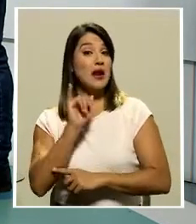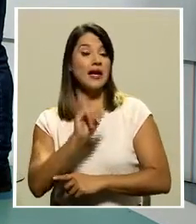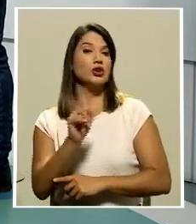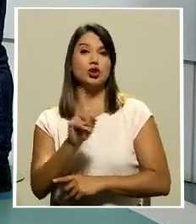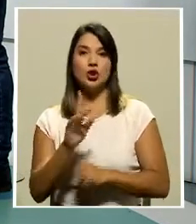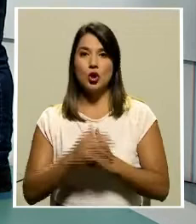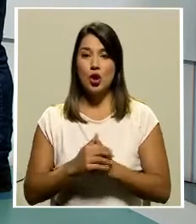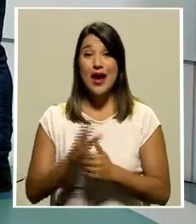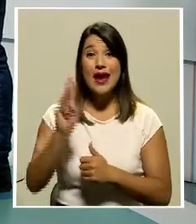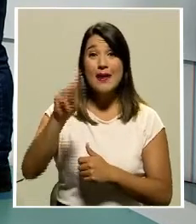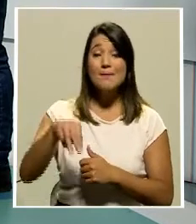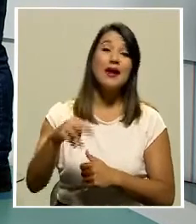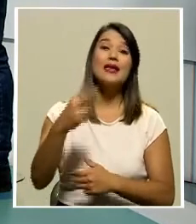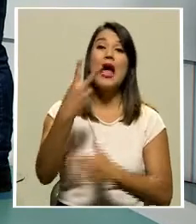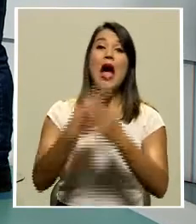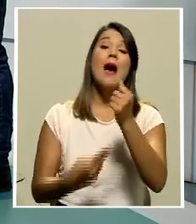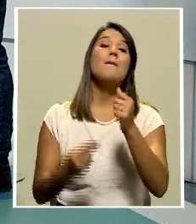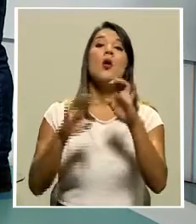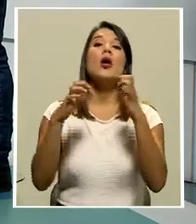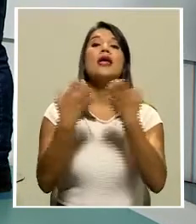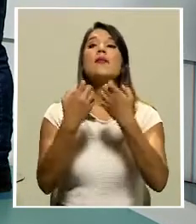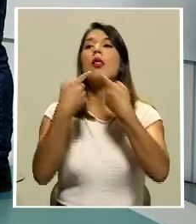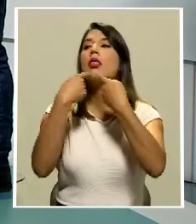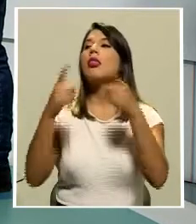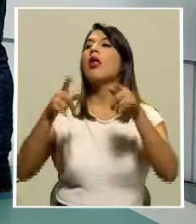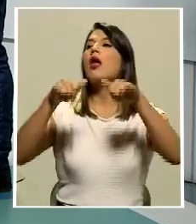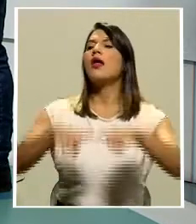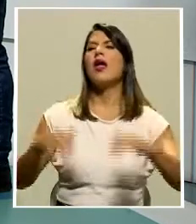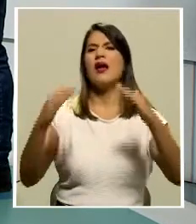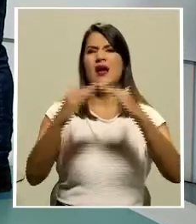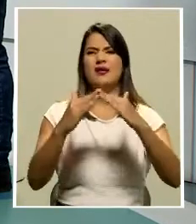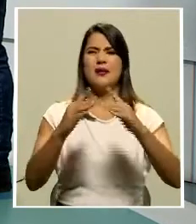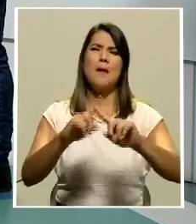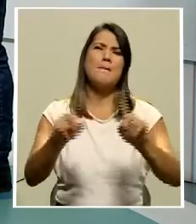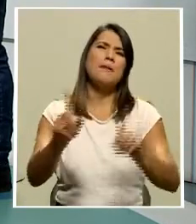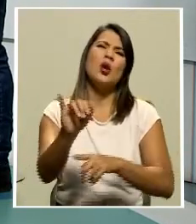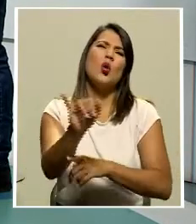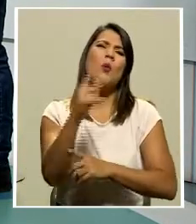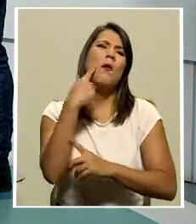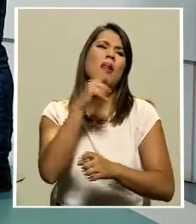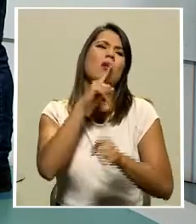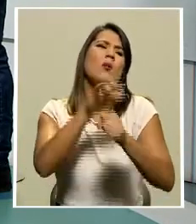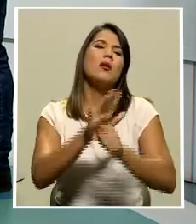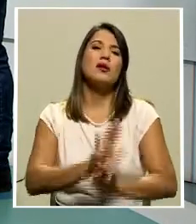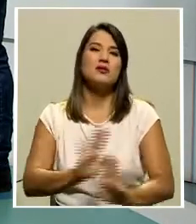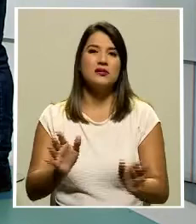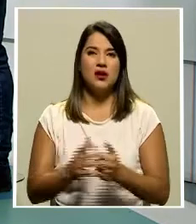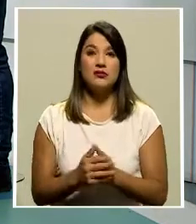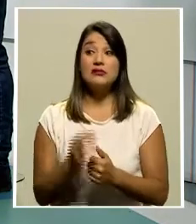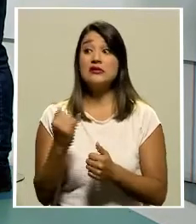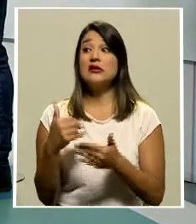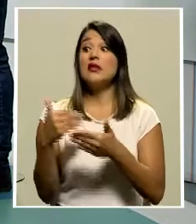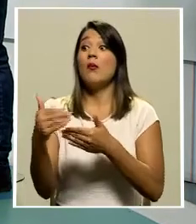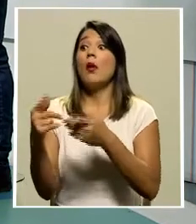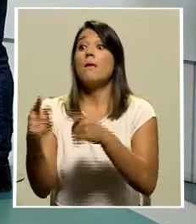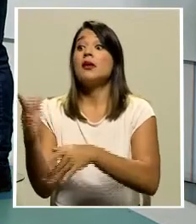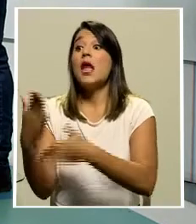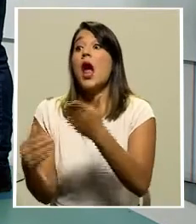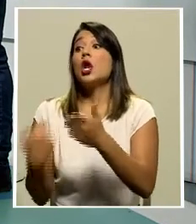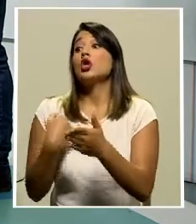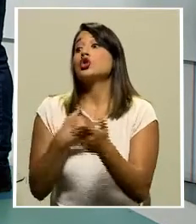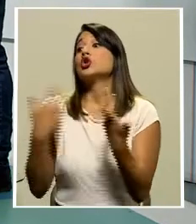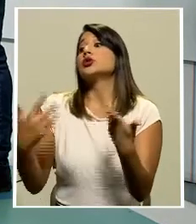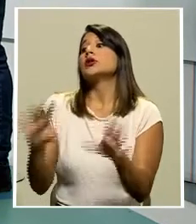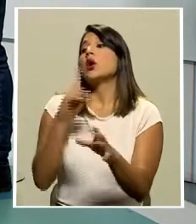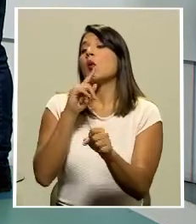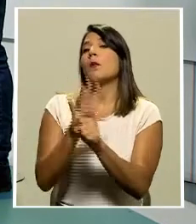emitieron un comunicado diciéndole a la gente, quédese en casa. Pero fue más como para salvarse y decir, bueno, y si después pasa algo, nosotros dijimos. Pero